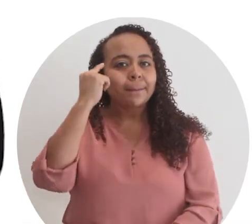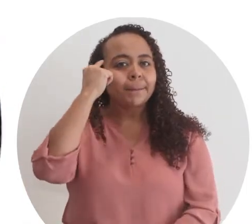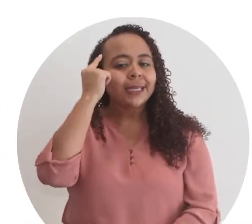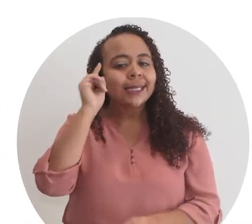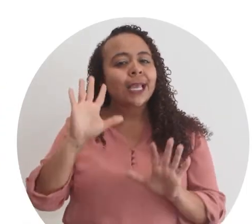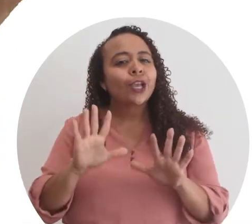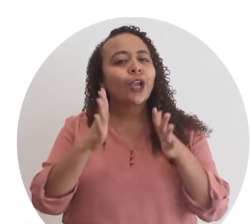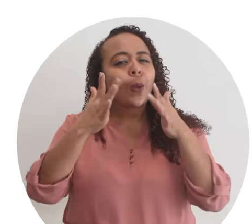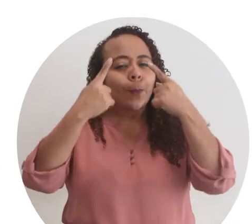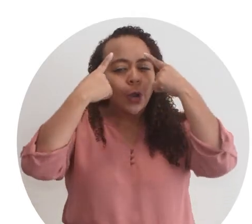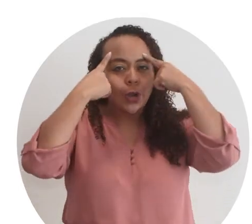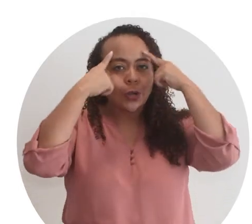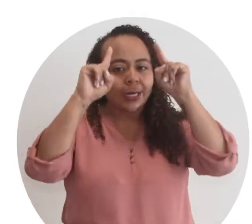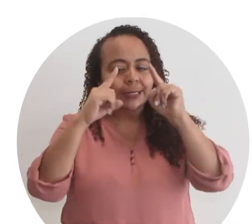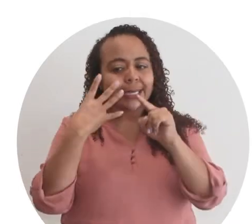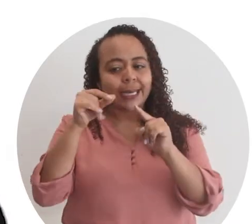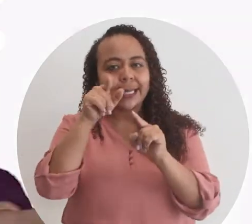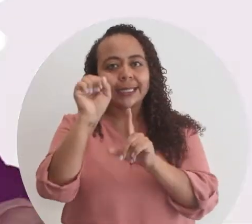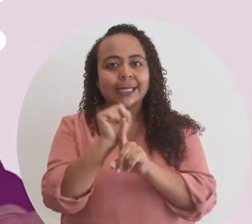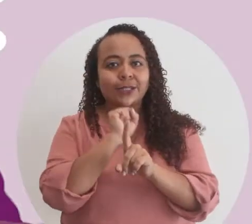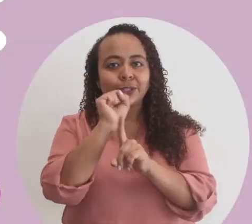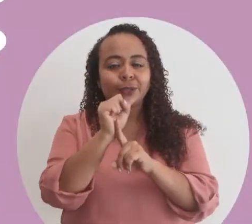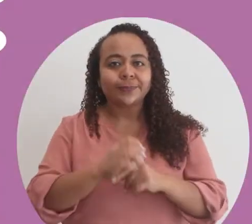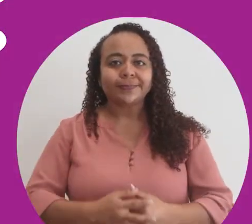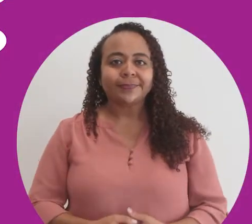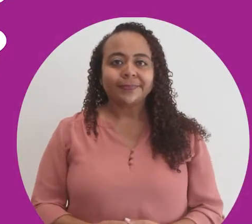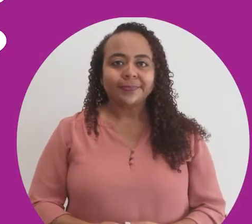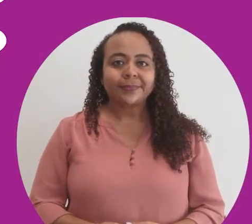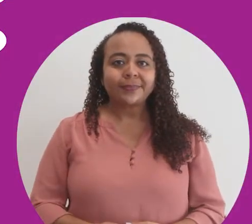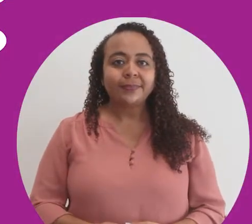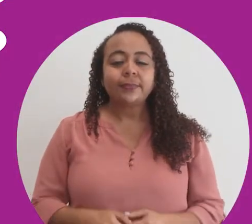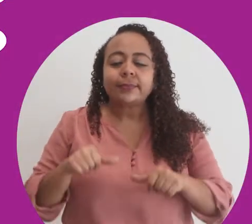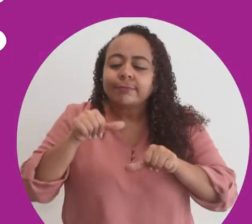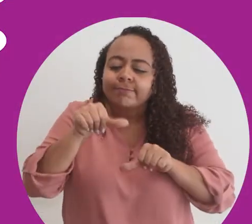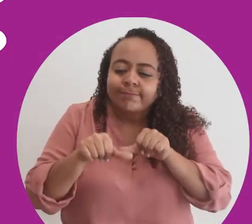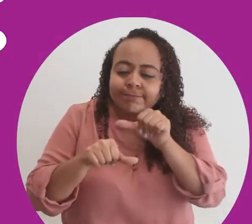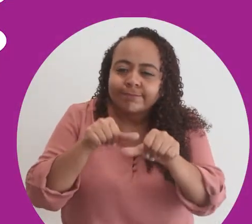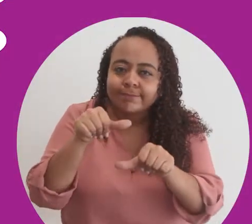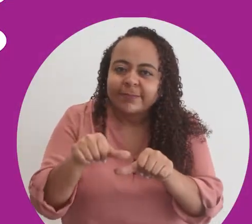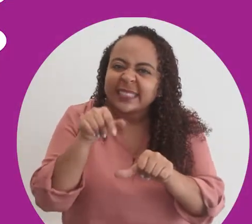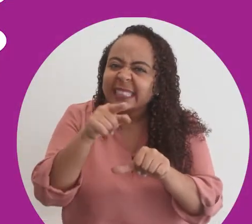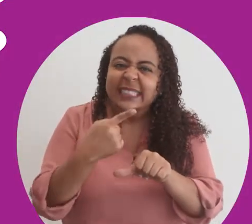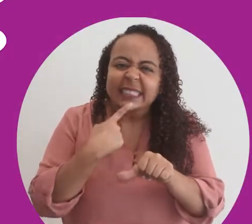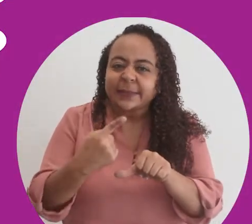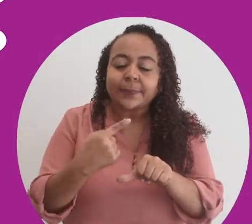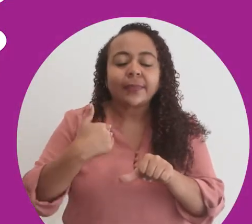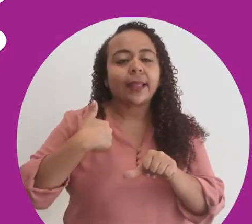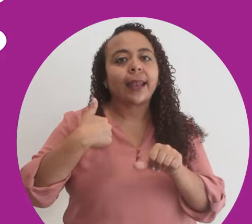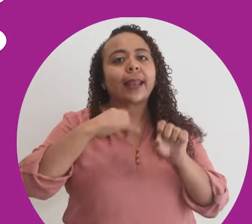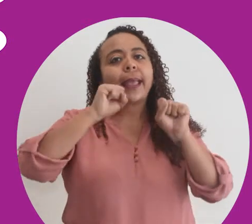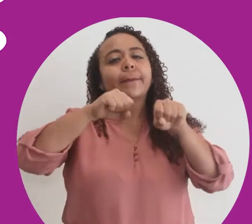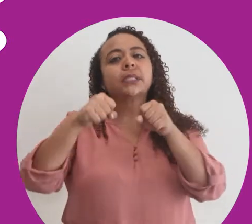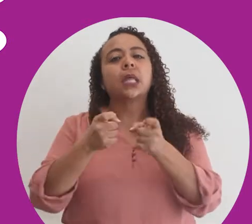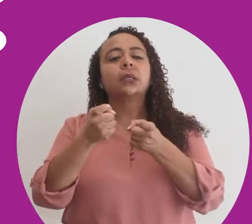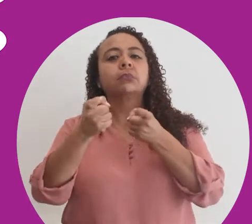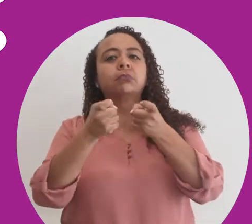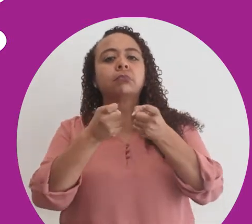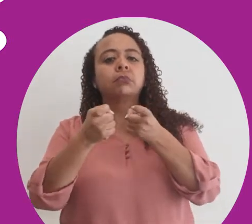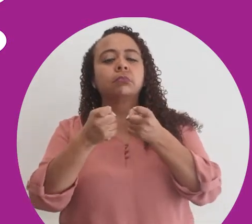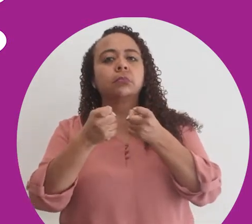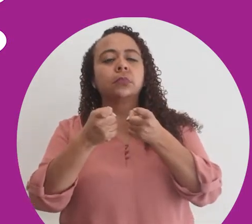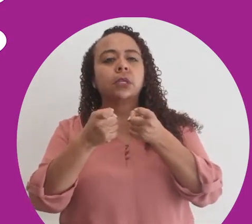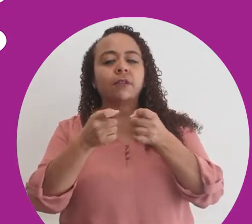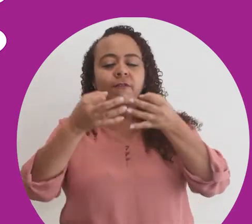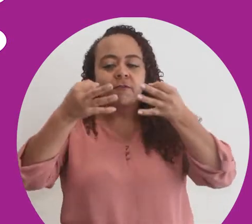y piensen en cómo lograron salir de esa situación. La persistencia consiste en tener la capacidad de